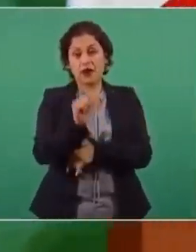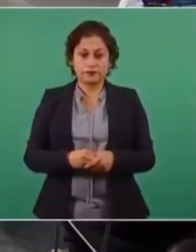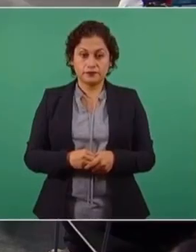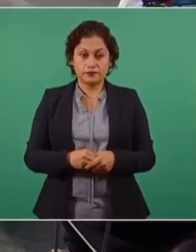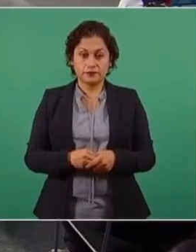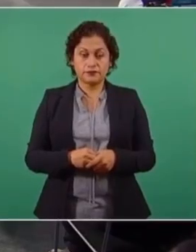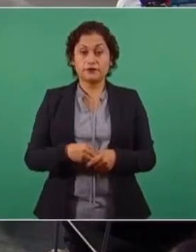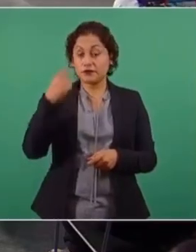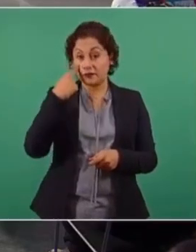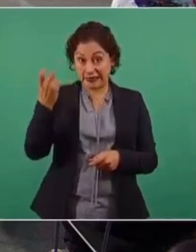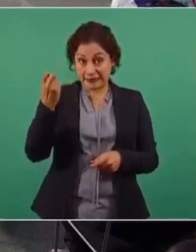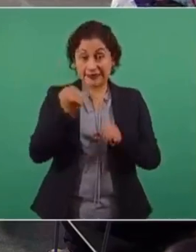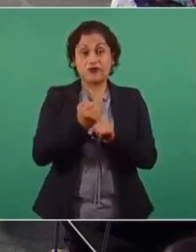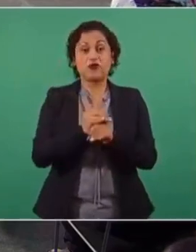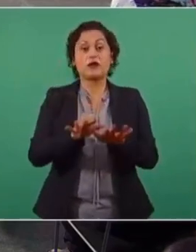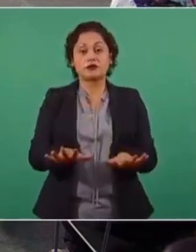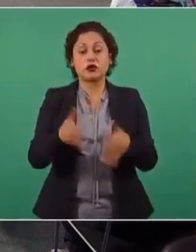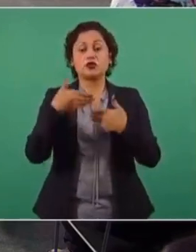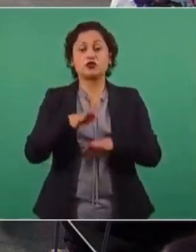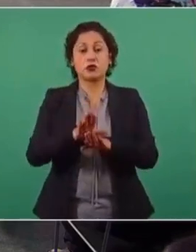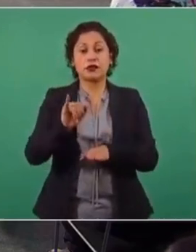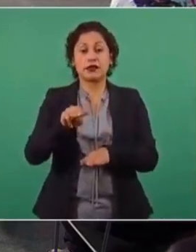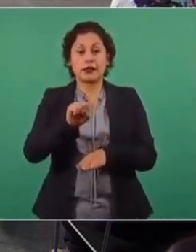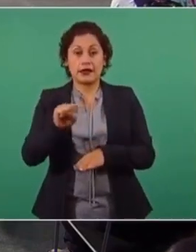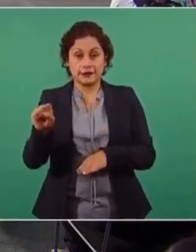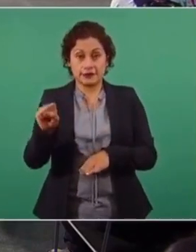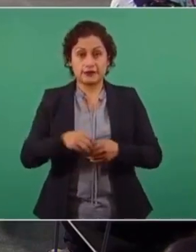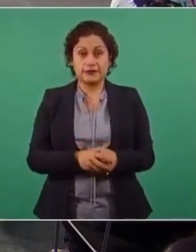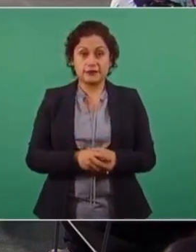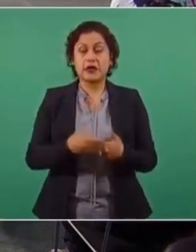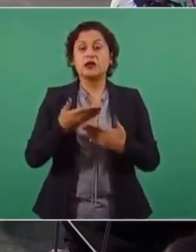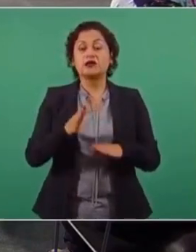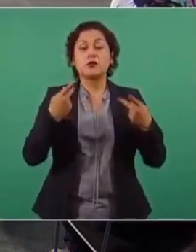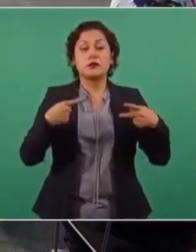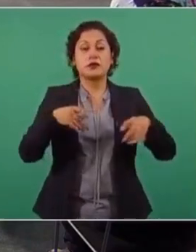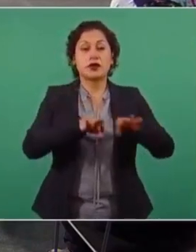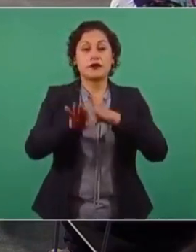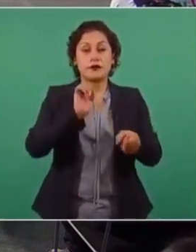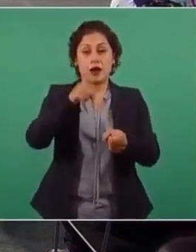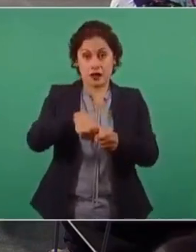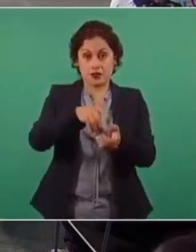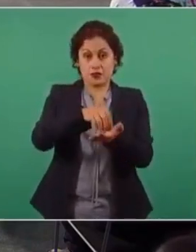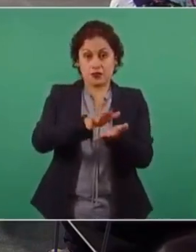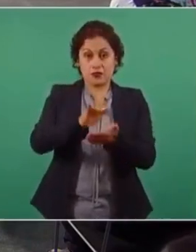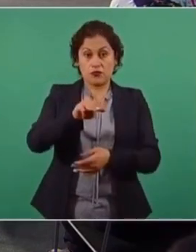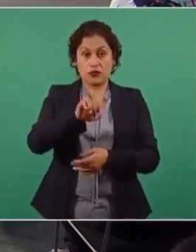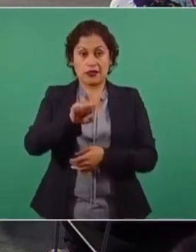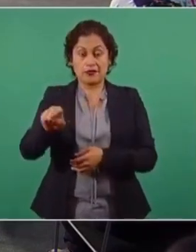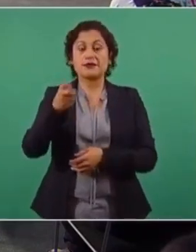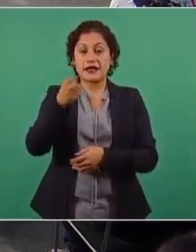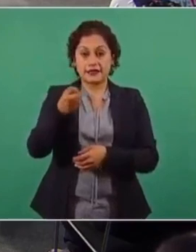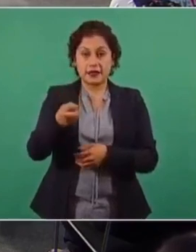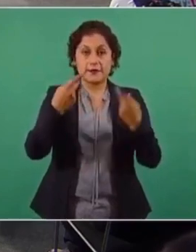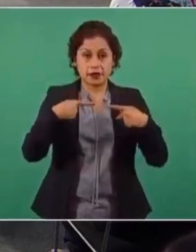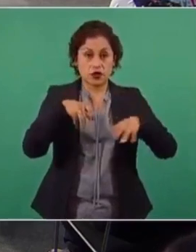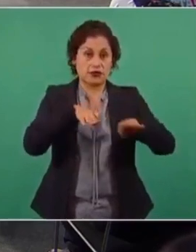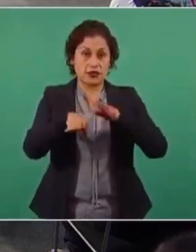en 20. Estos son los datos del Seguro Social, de los trabajadores inscritos en el Seguro Social. Es la economía formal.